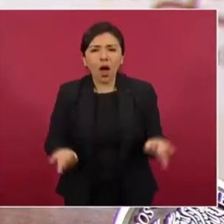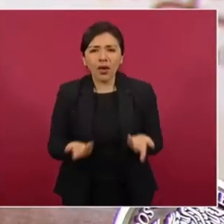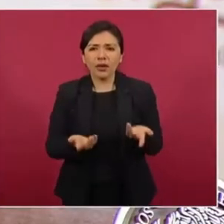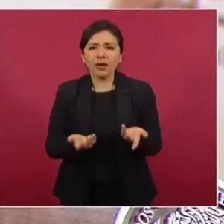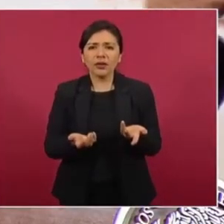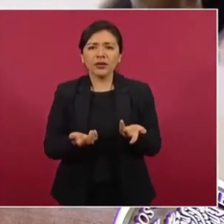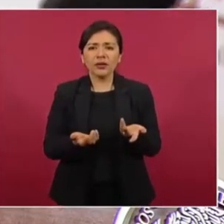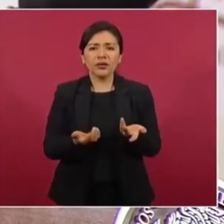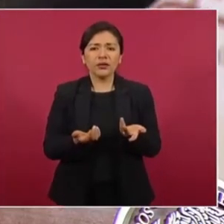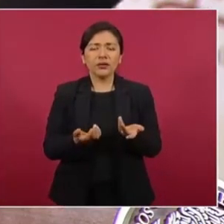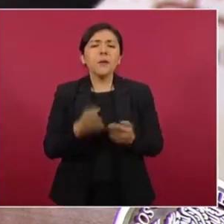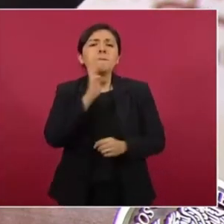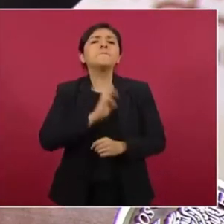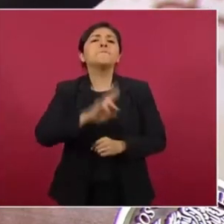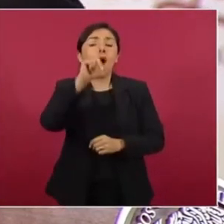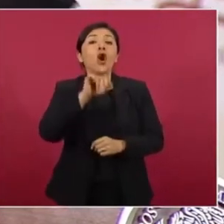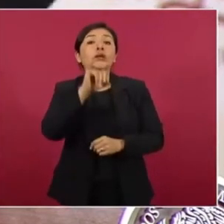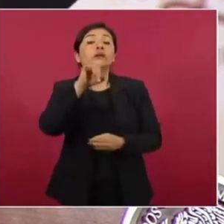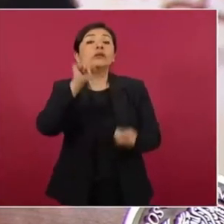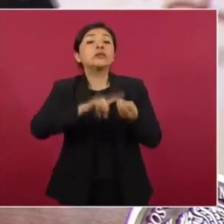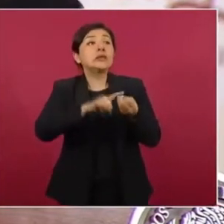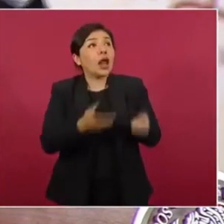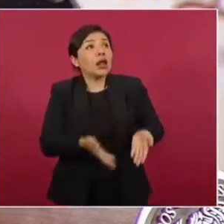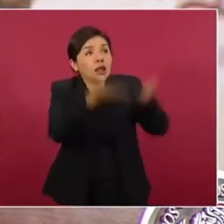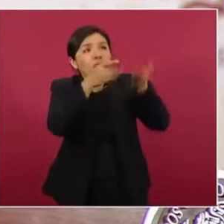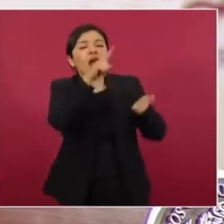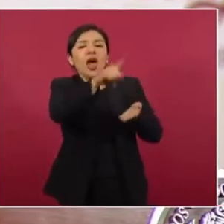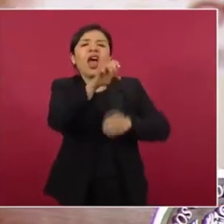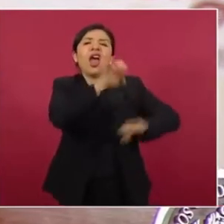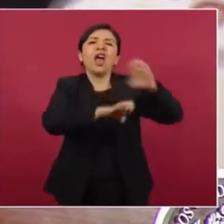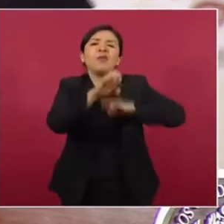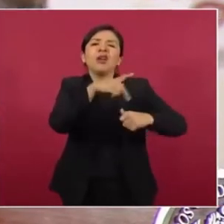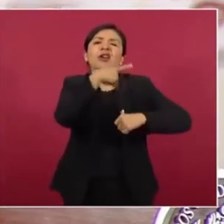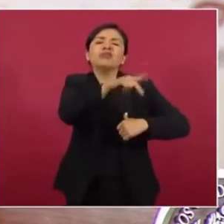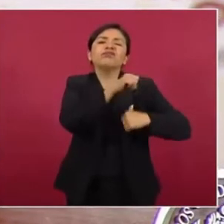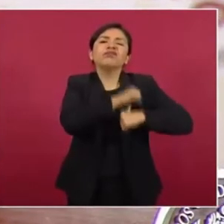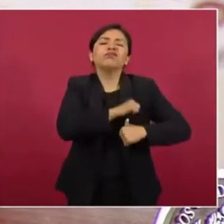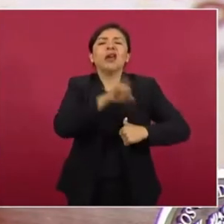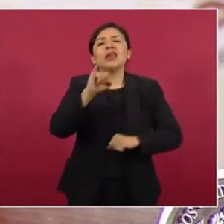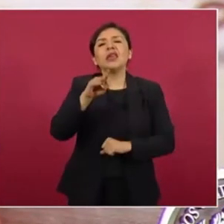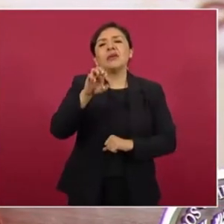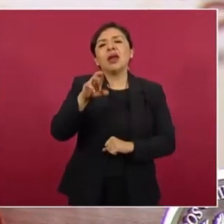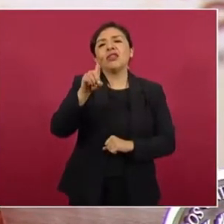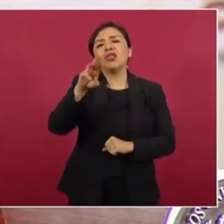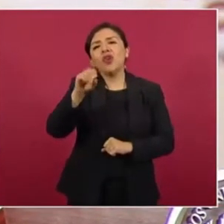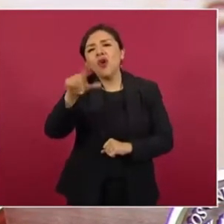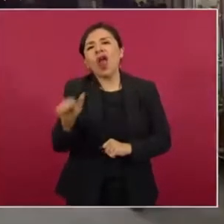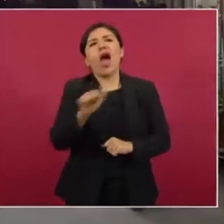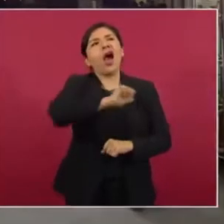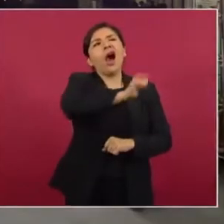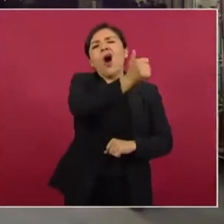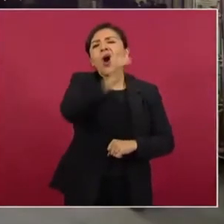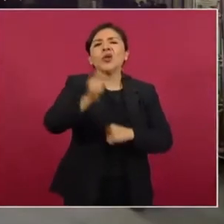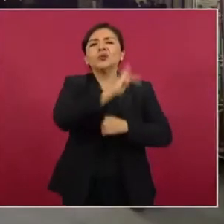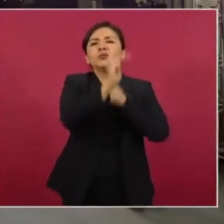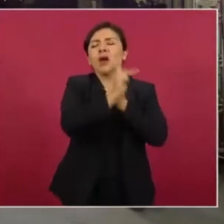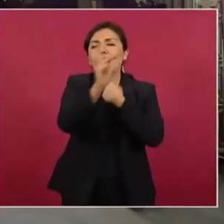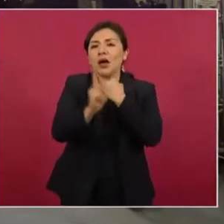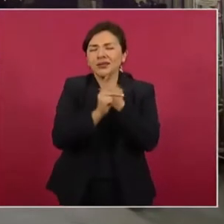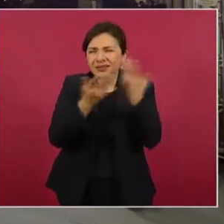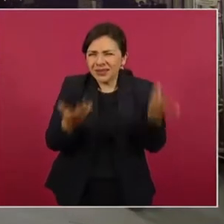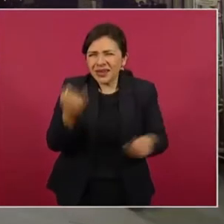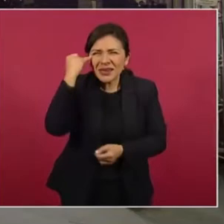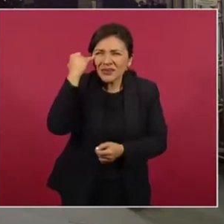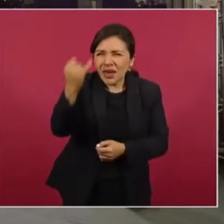para darle preferencia a Iberdrola y a las empresas extranjeras. pero imagínense al ganado